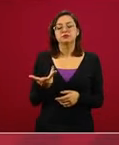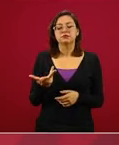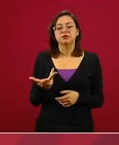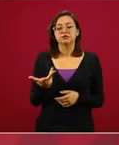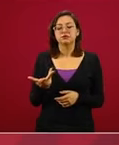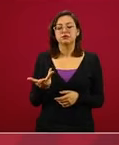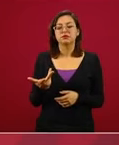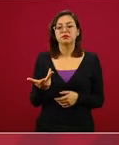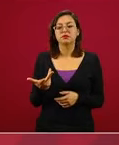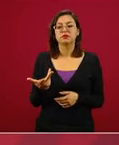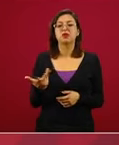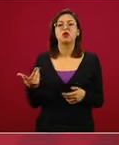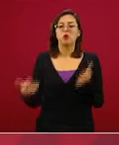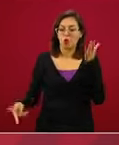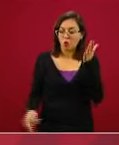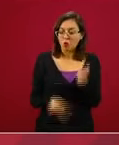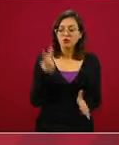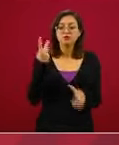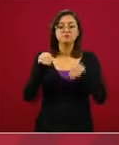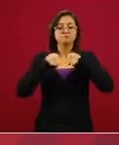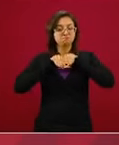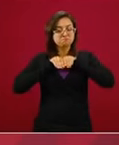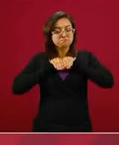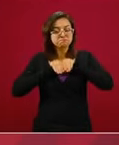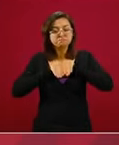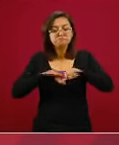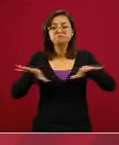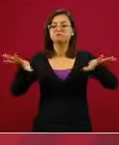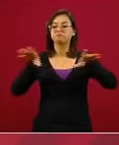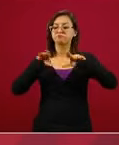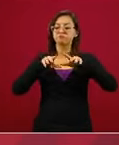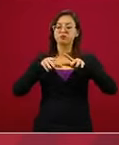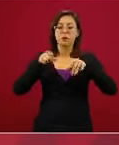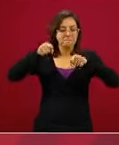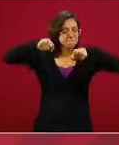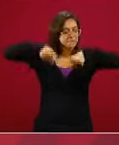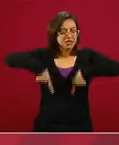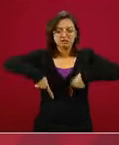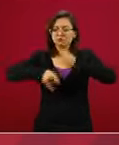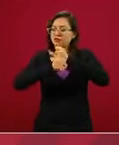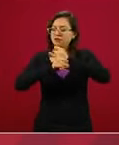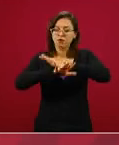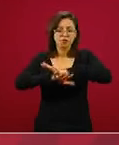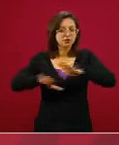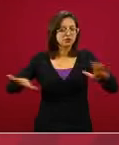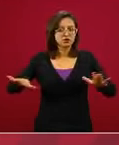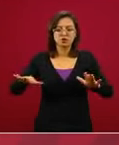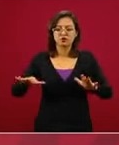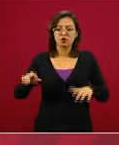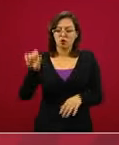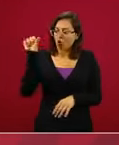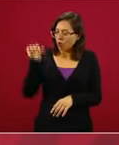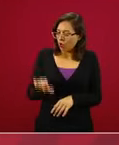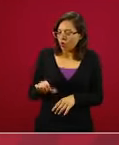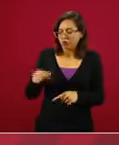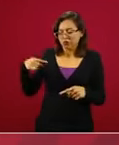volver a divulgar esta